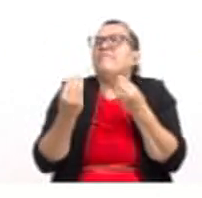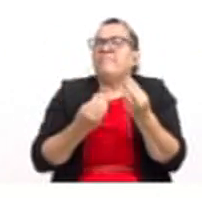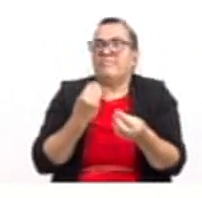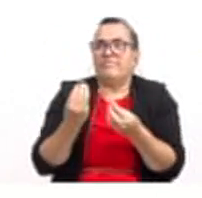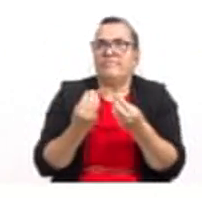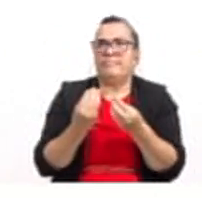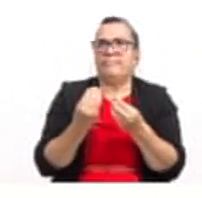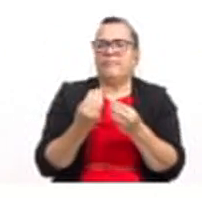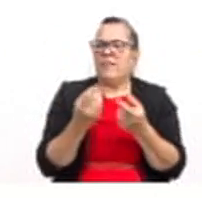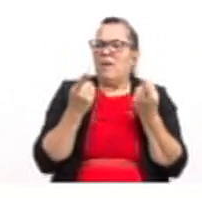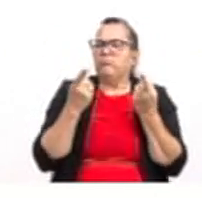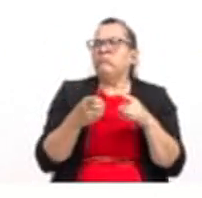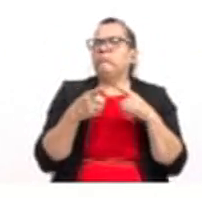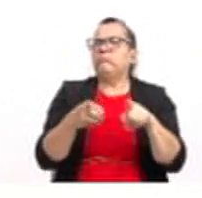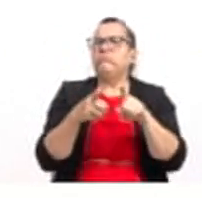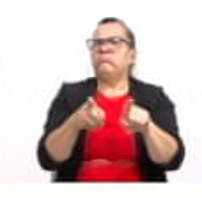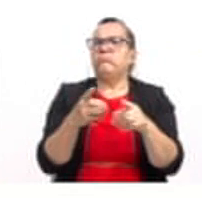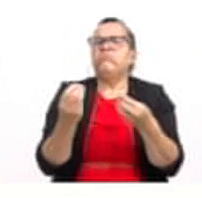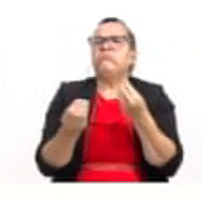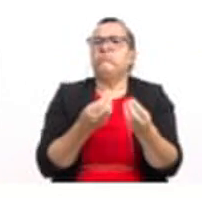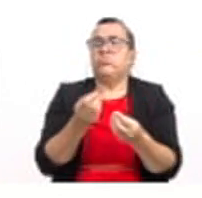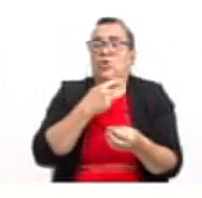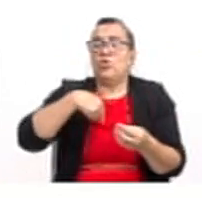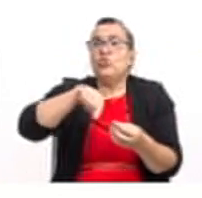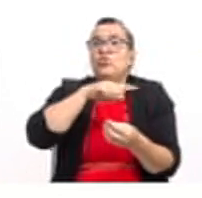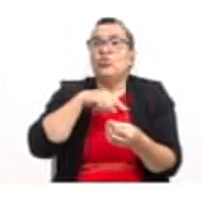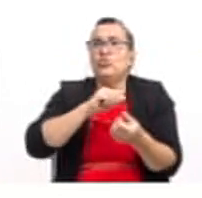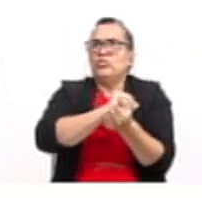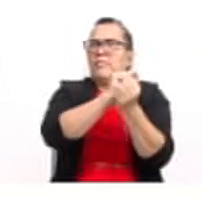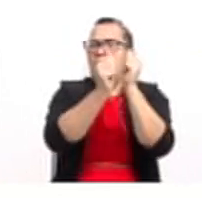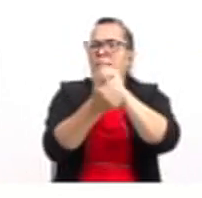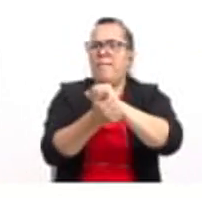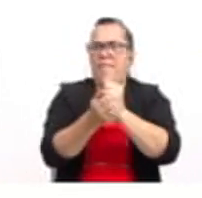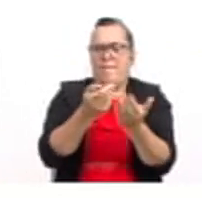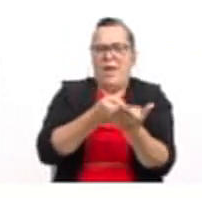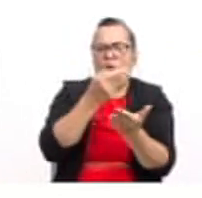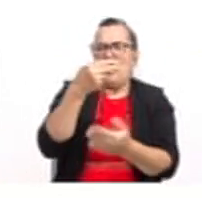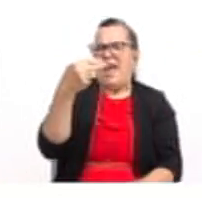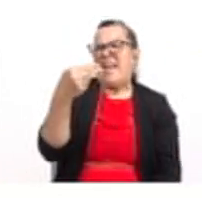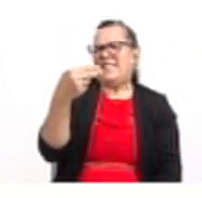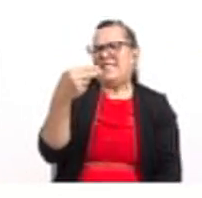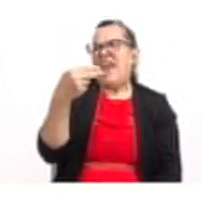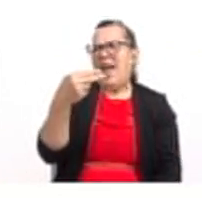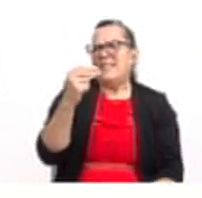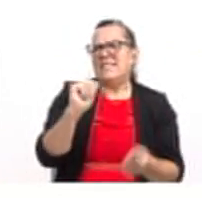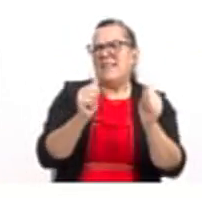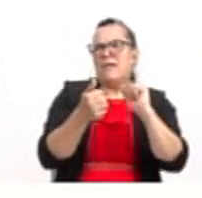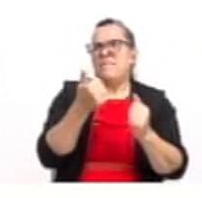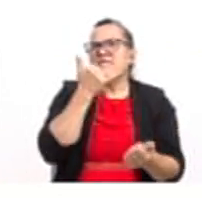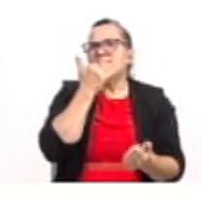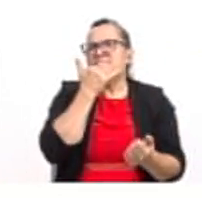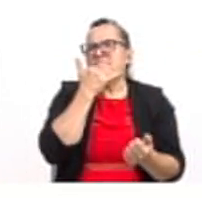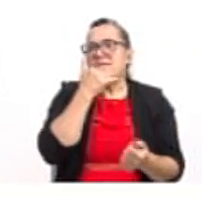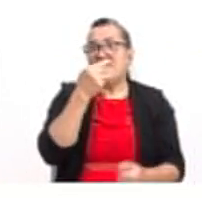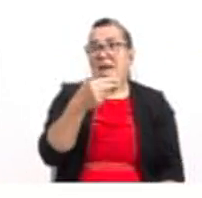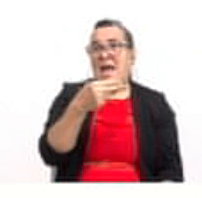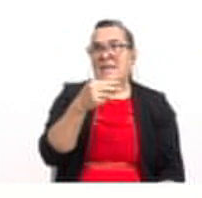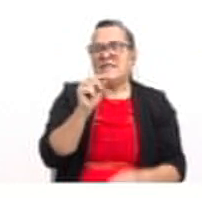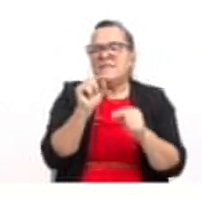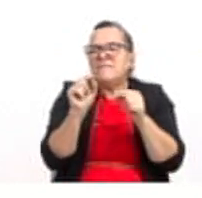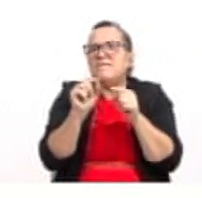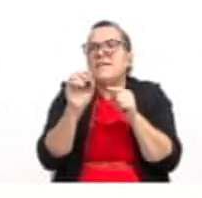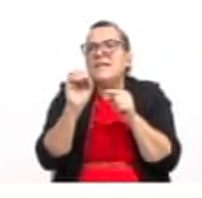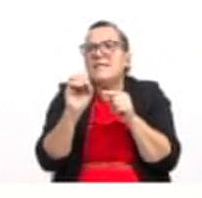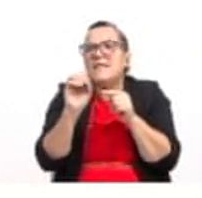¿qué efecto nos va a producir si nosotros variamos el valor de h? Observen acá. H lo vamos a